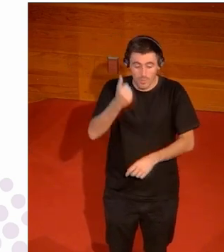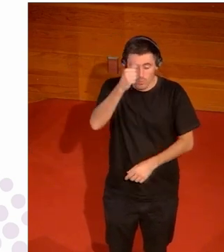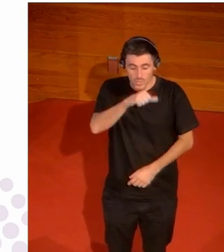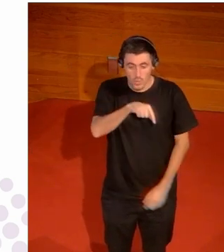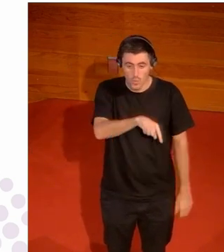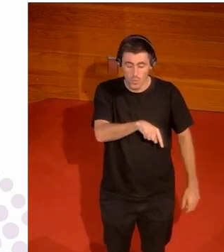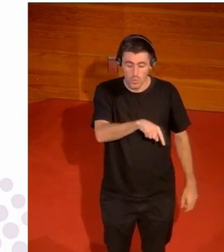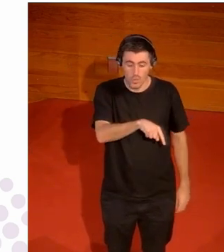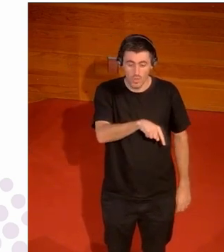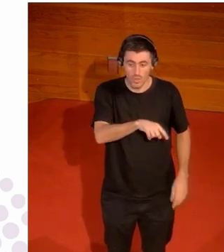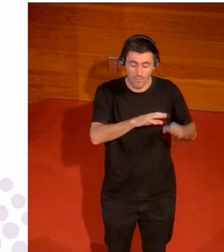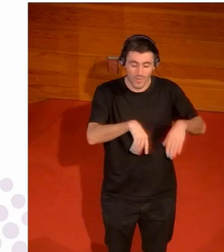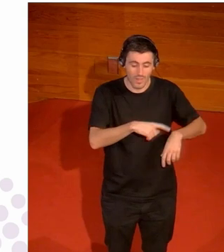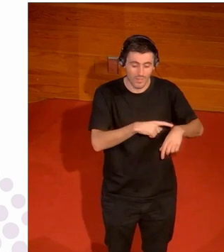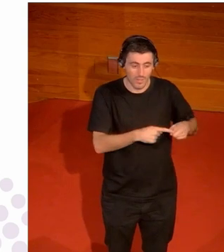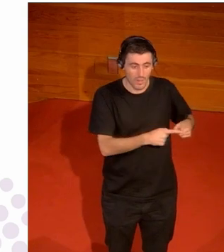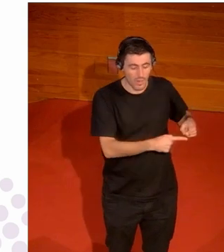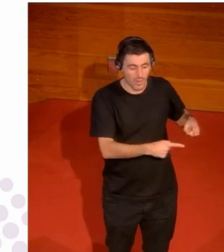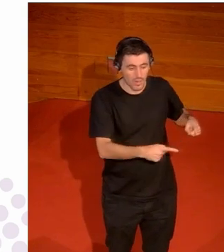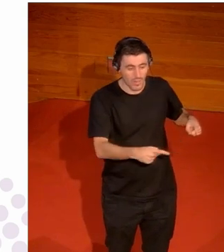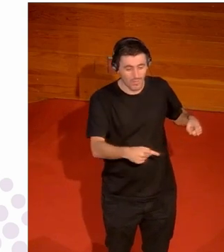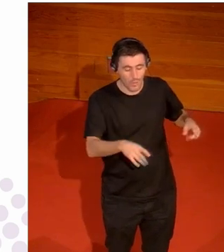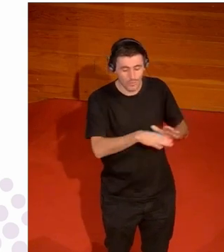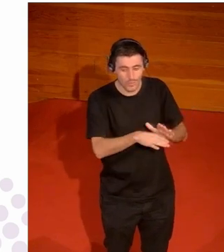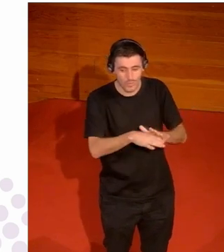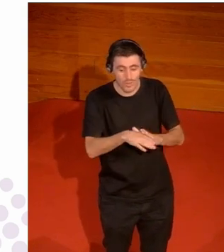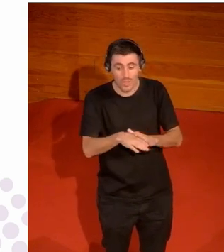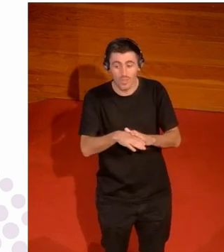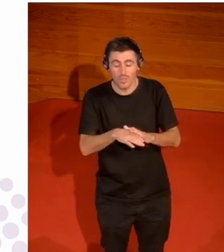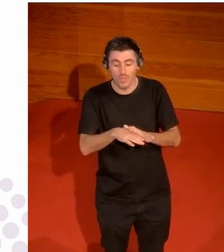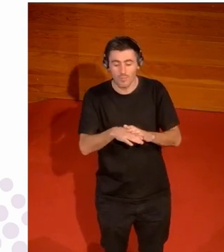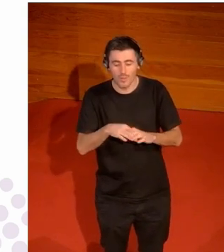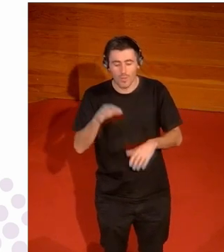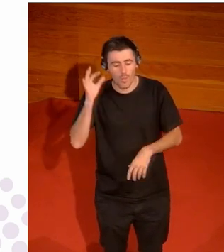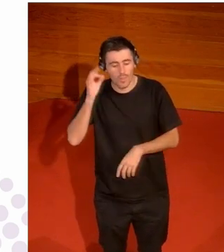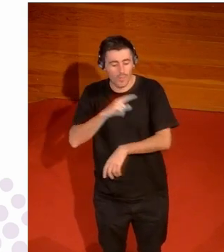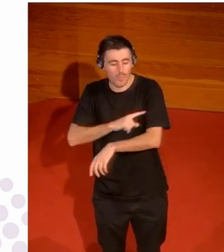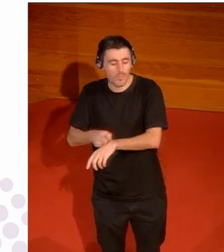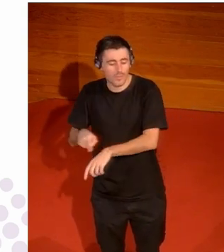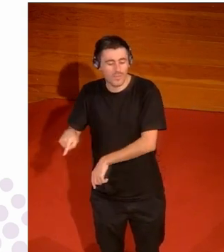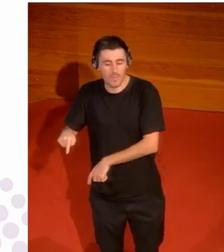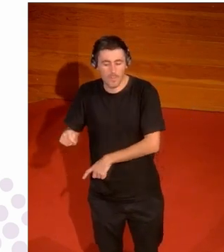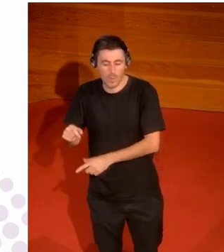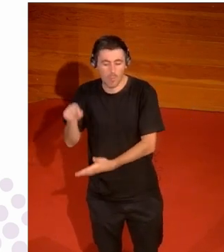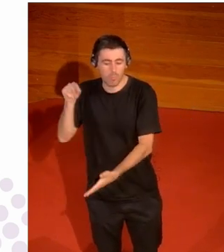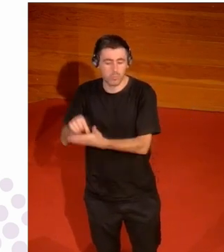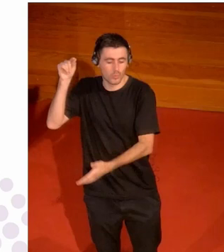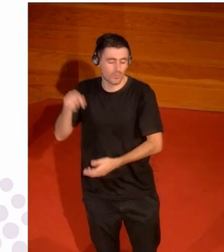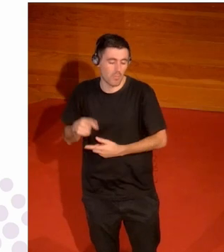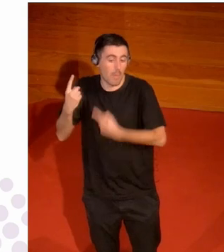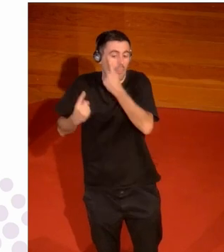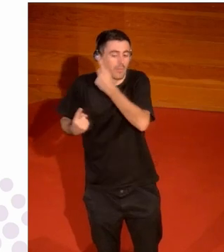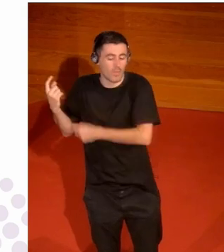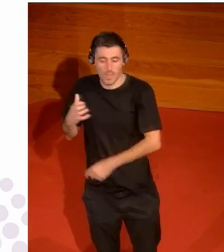prolonga en el tiempo mientras que el deporte femenino es puntual hoy seguramente nadie hablará de